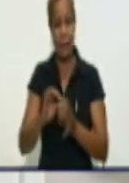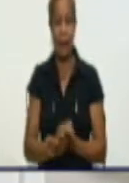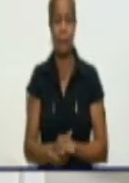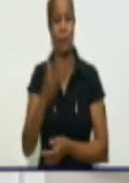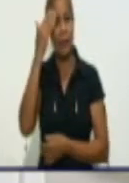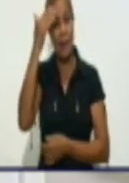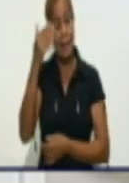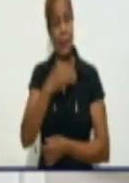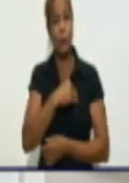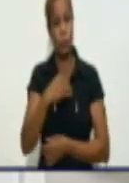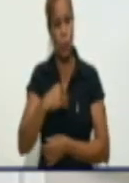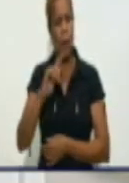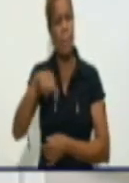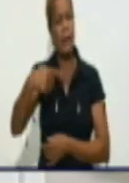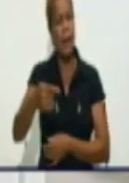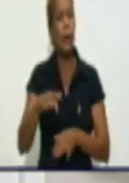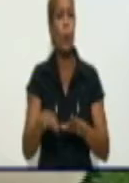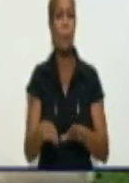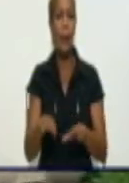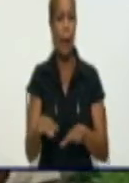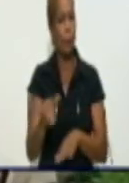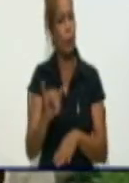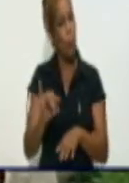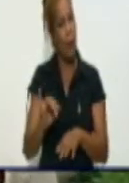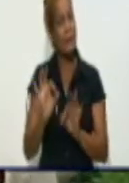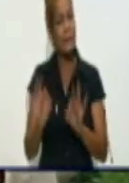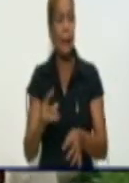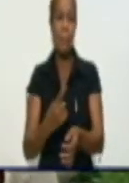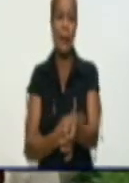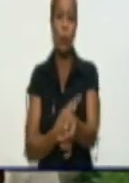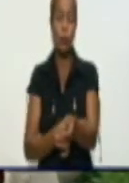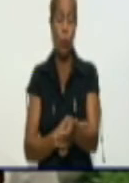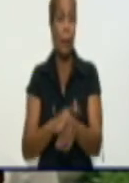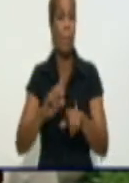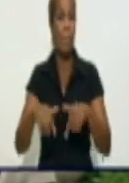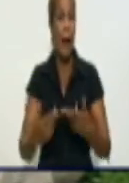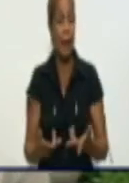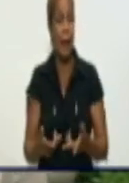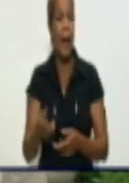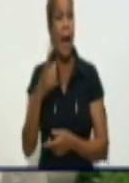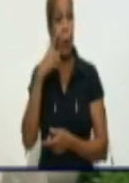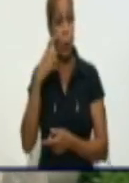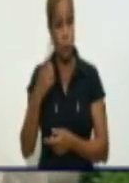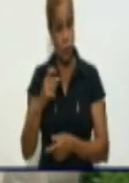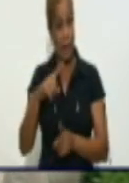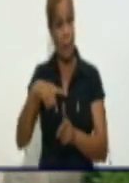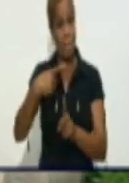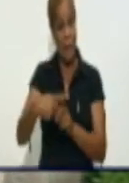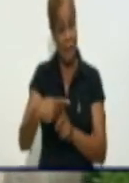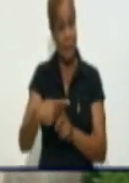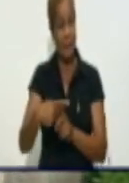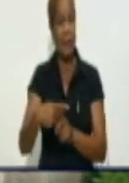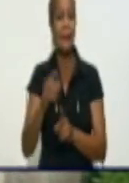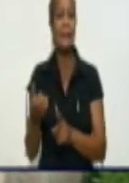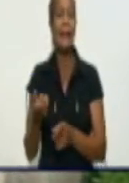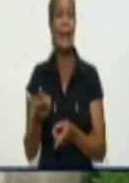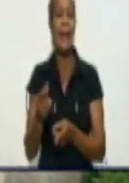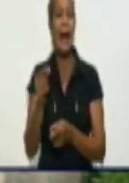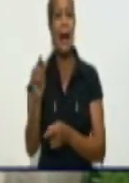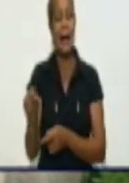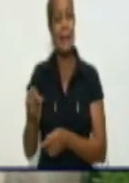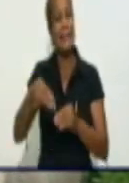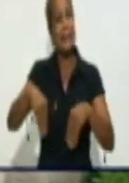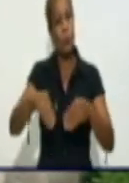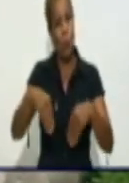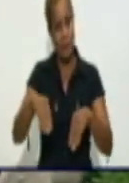supuesto, le estaremos esperando mañana, como es habitual, para seguir conociendo más sobre la situación epidemiológica en nuestro territorio. Alina